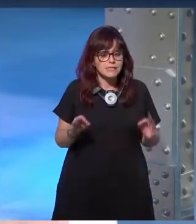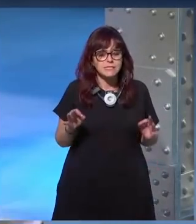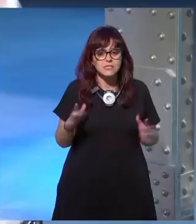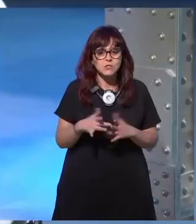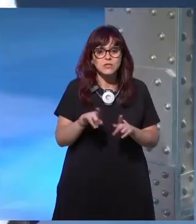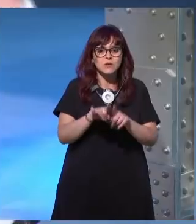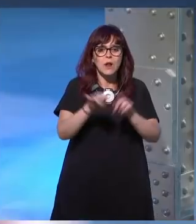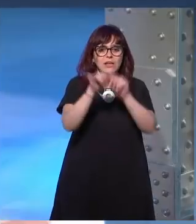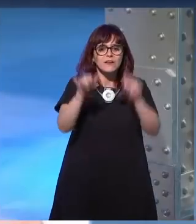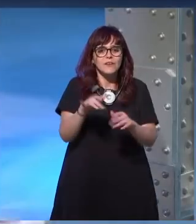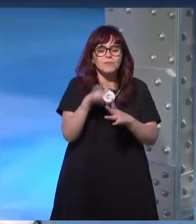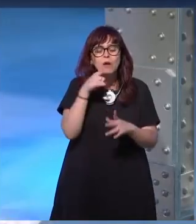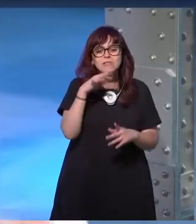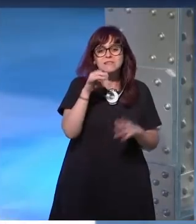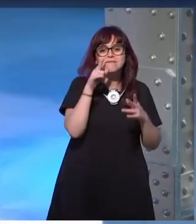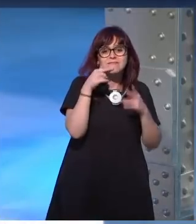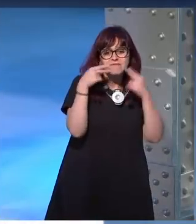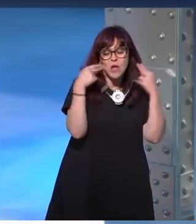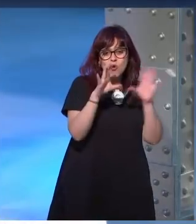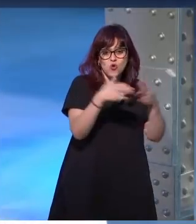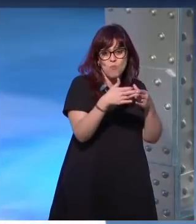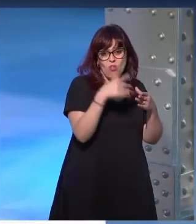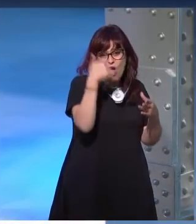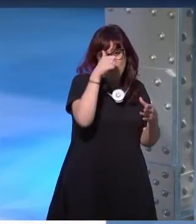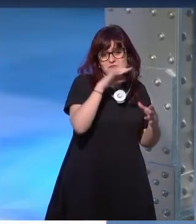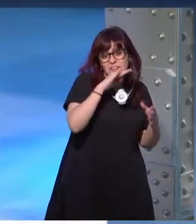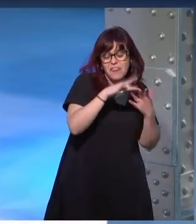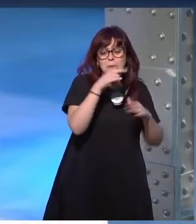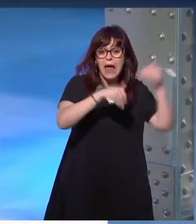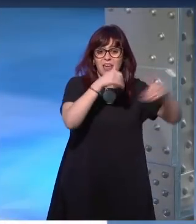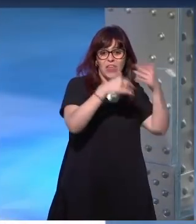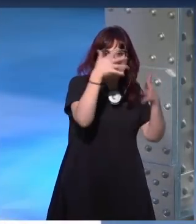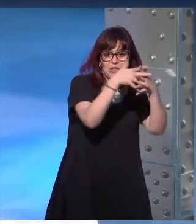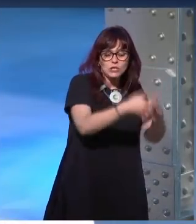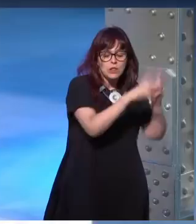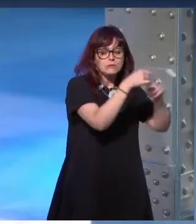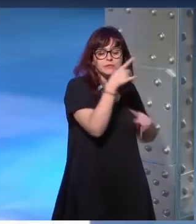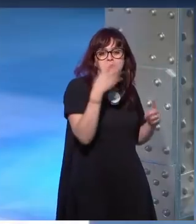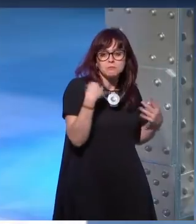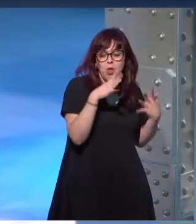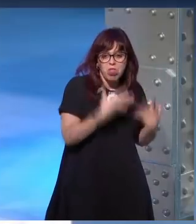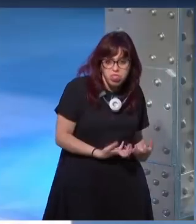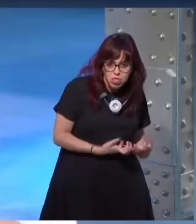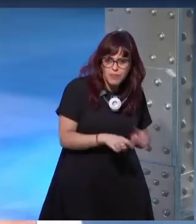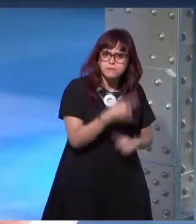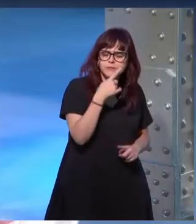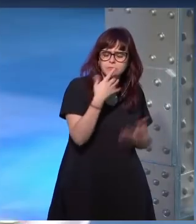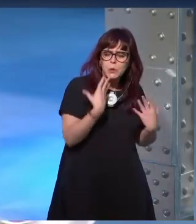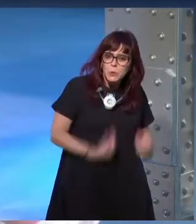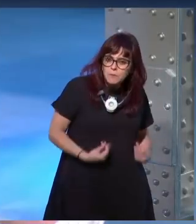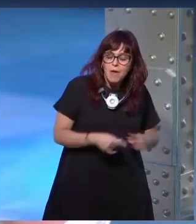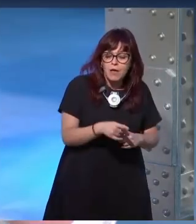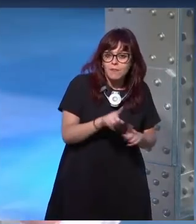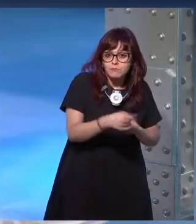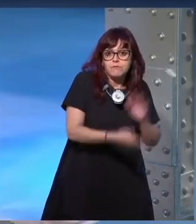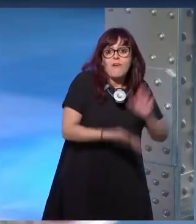es un poco como lo de los sadpupis es como lo de las elecciones en Estados Unidos hay bajones y luego hay subidones y a la gente le